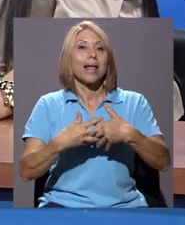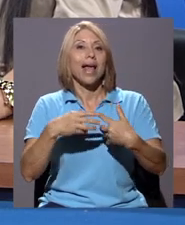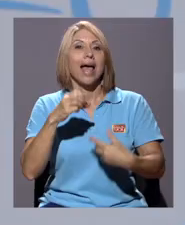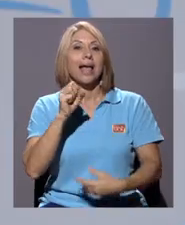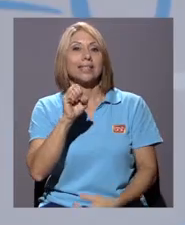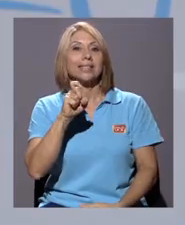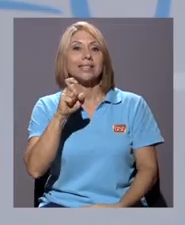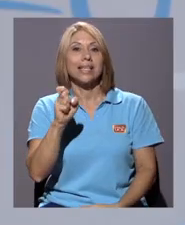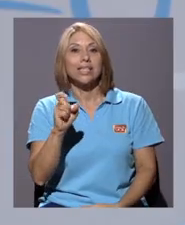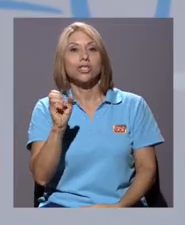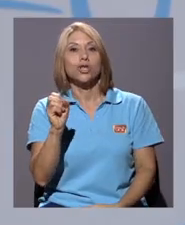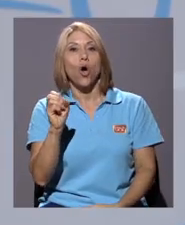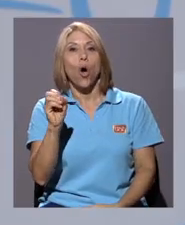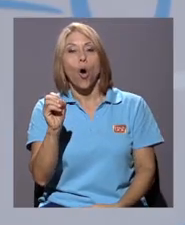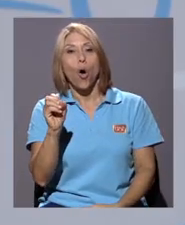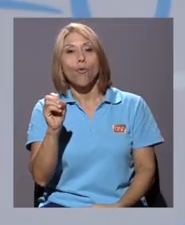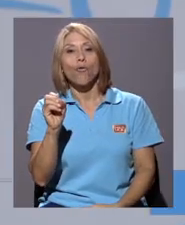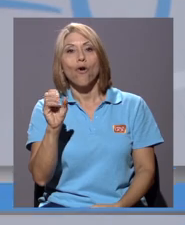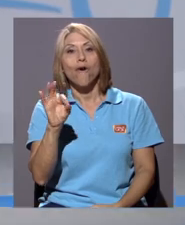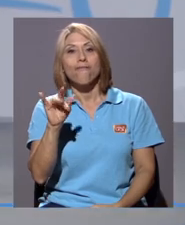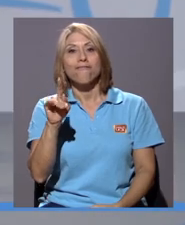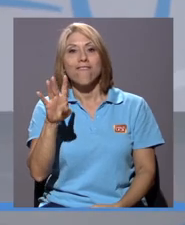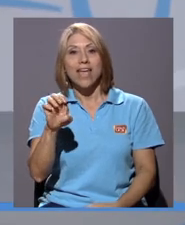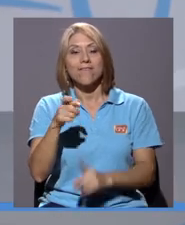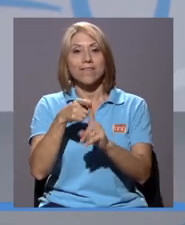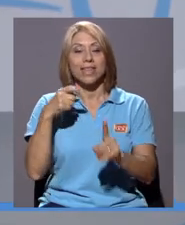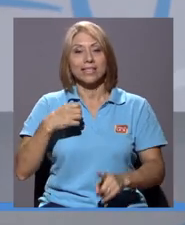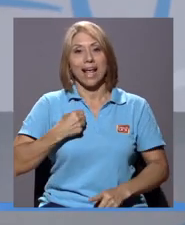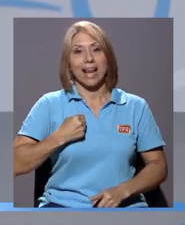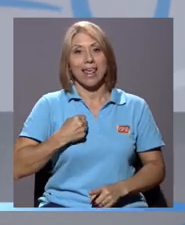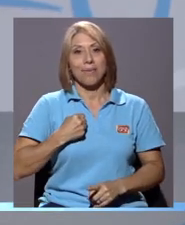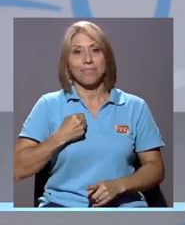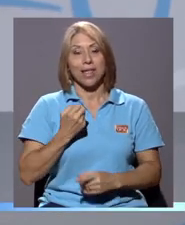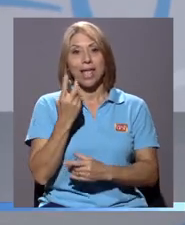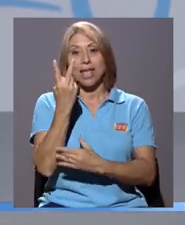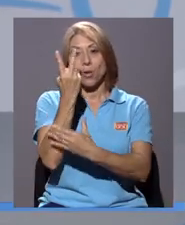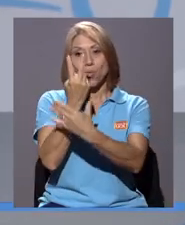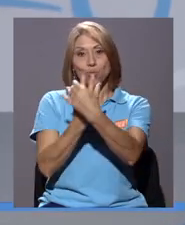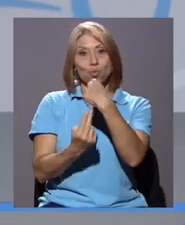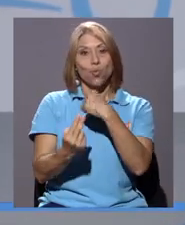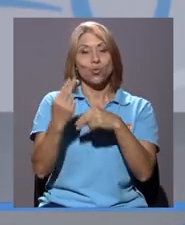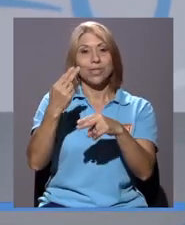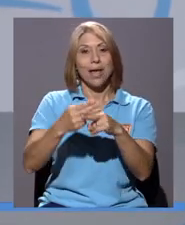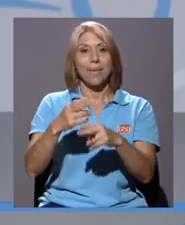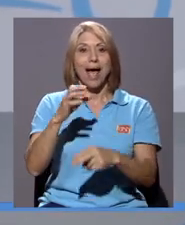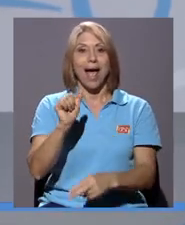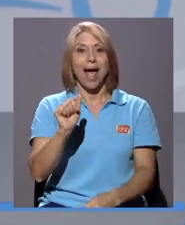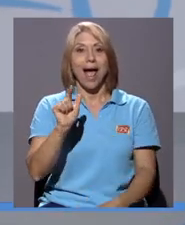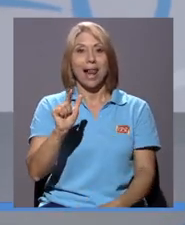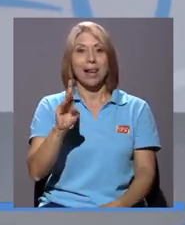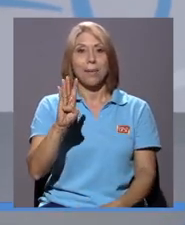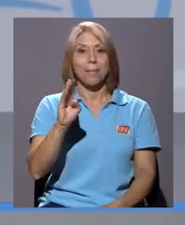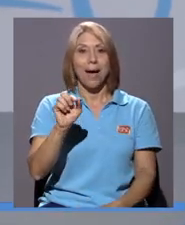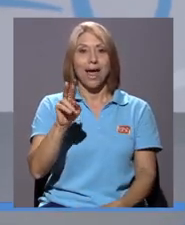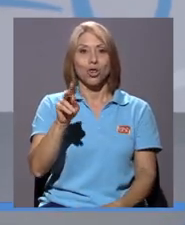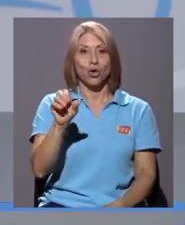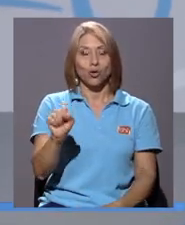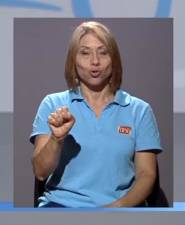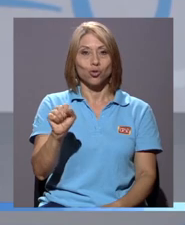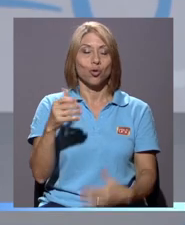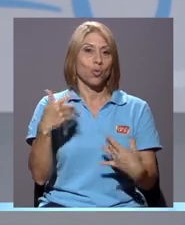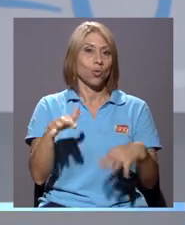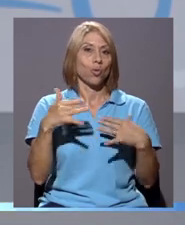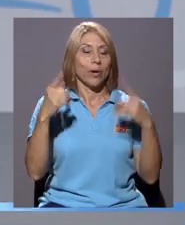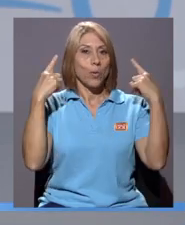Canadá, que nos va a presentar un dúo que se llama Albatros. Es realmente un gran logro tener estos,